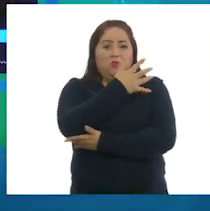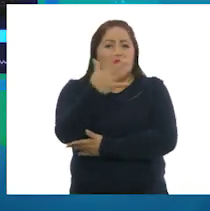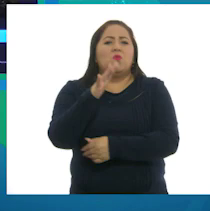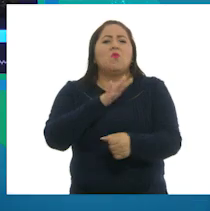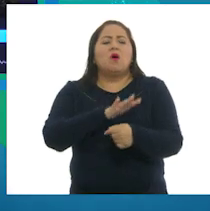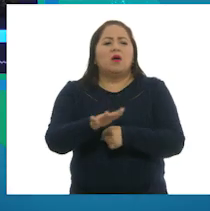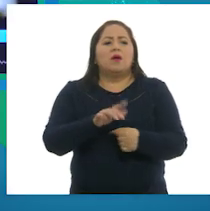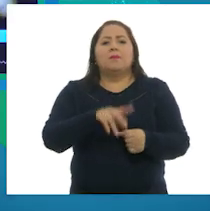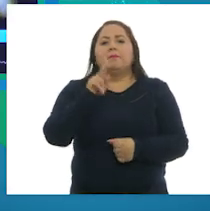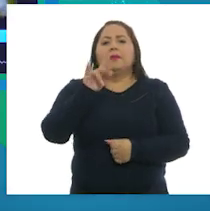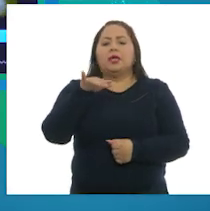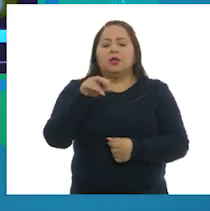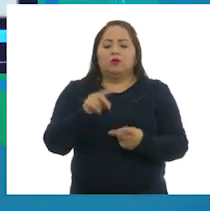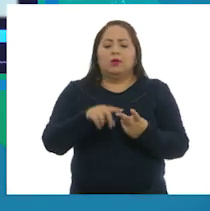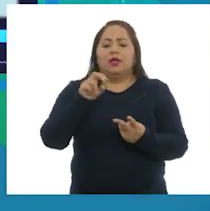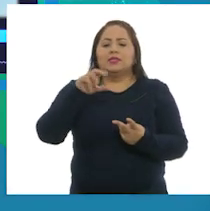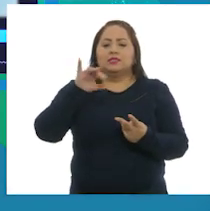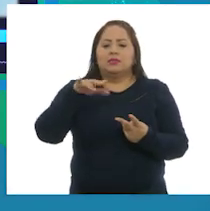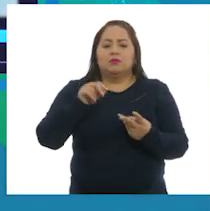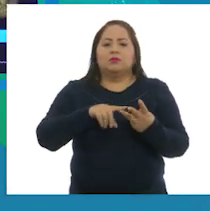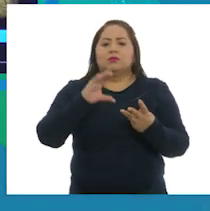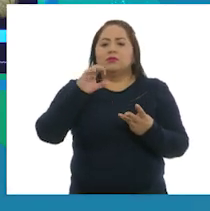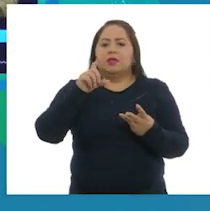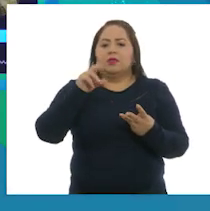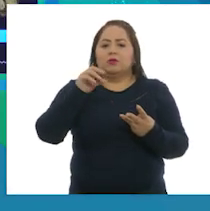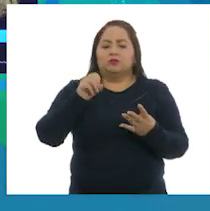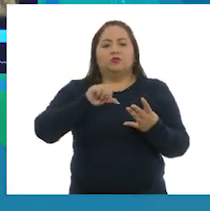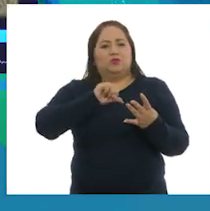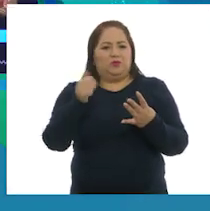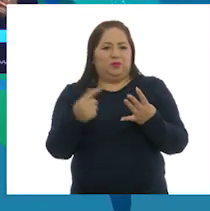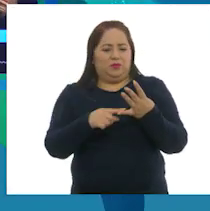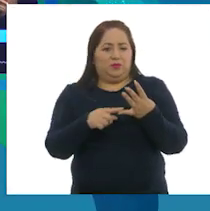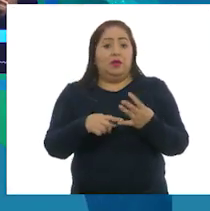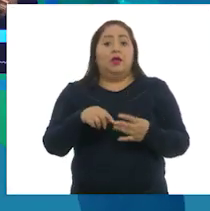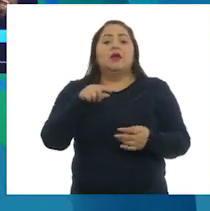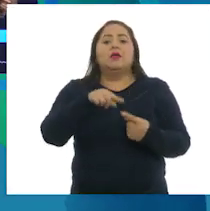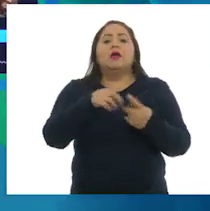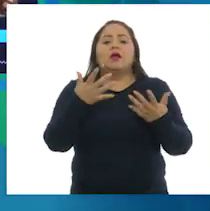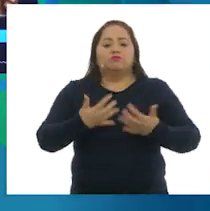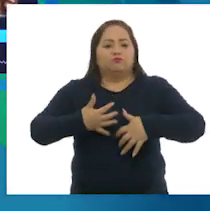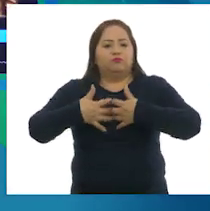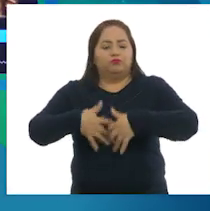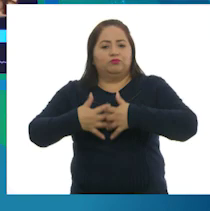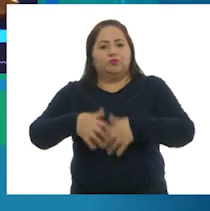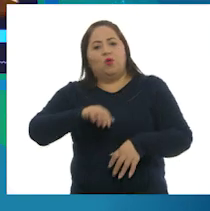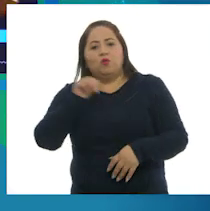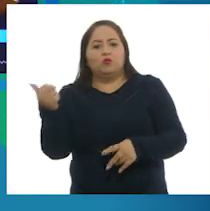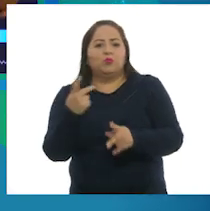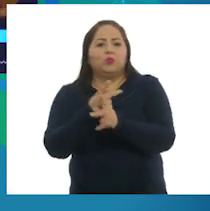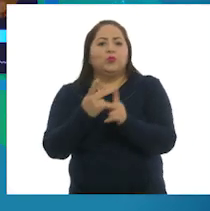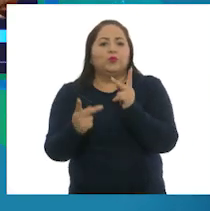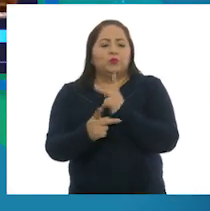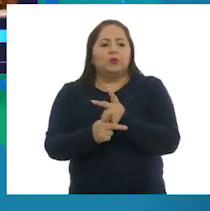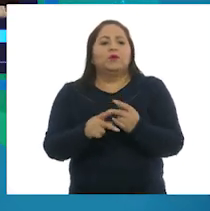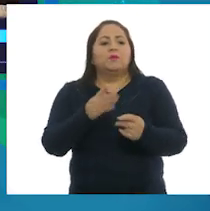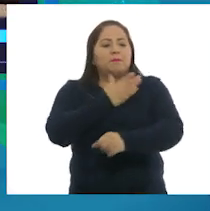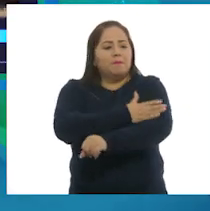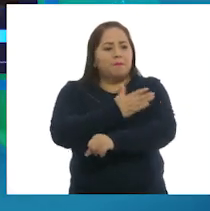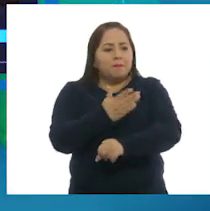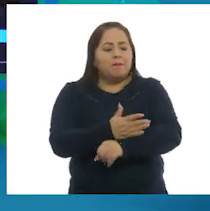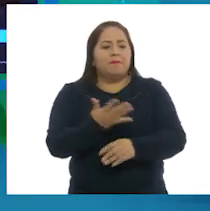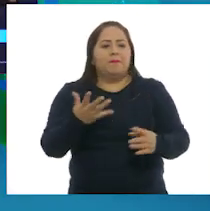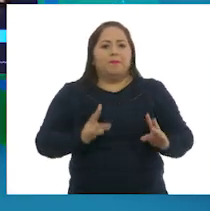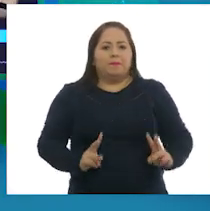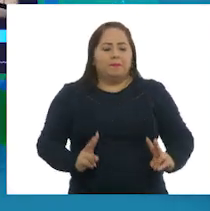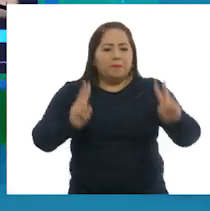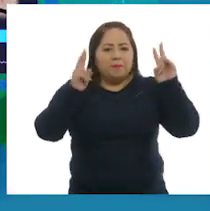pinos, encinos, cedros y oyameles, con las que se fabrican, entre otros productos, tablas, vigas